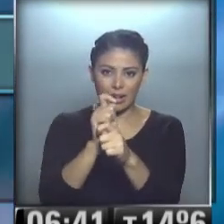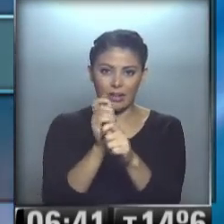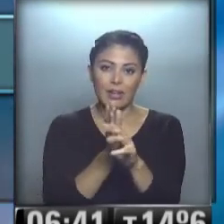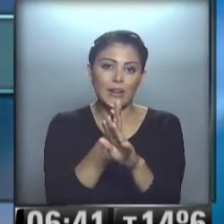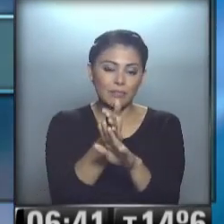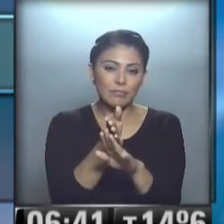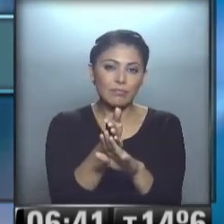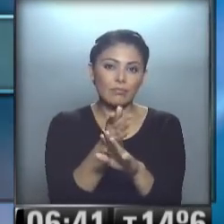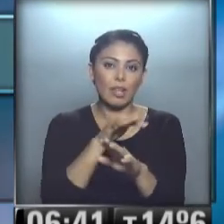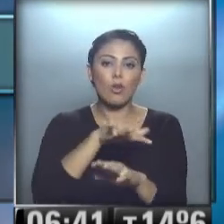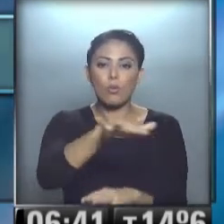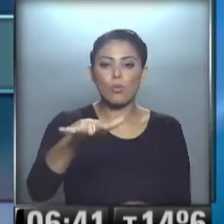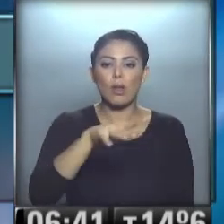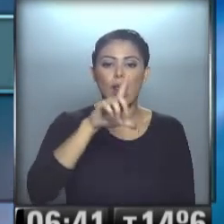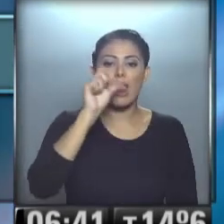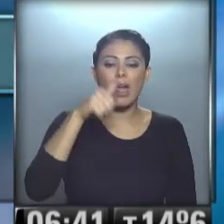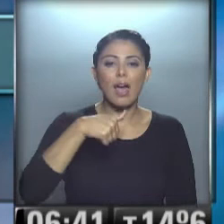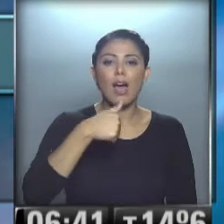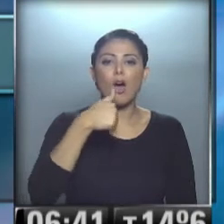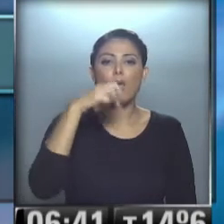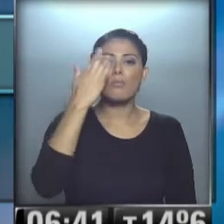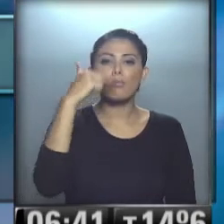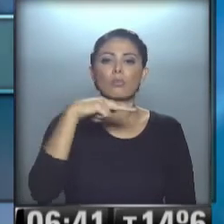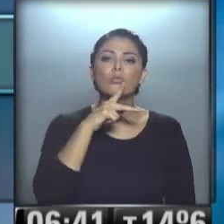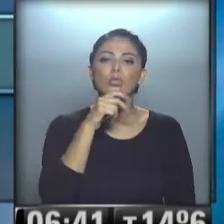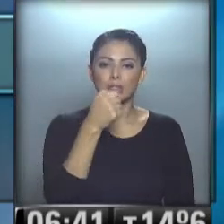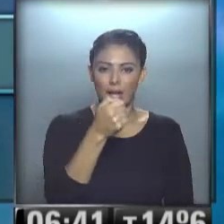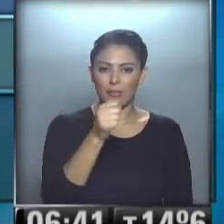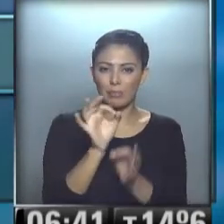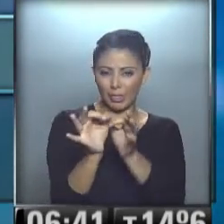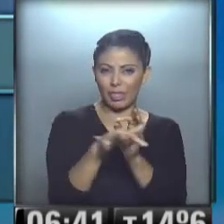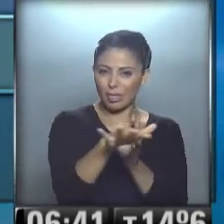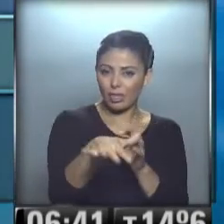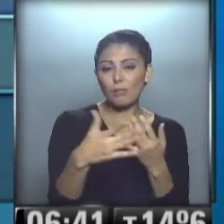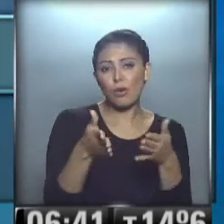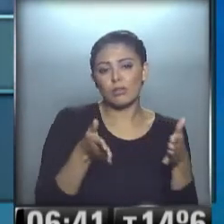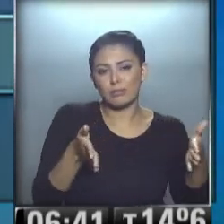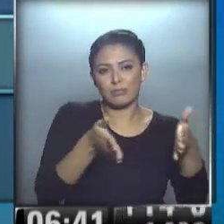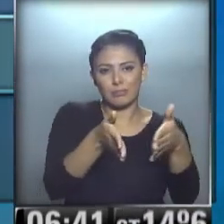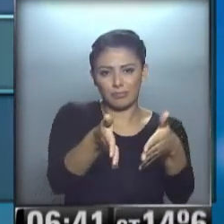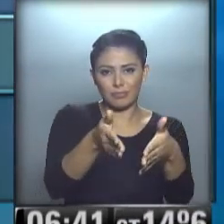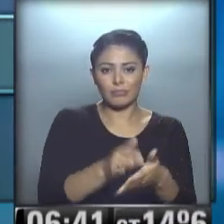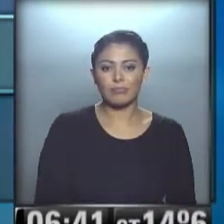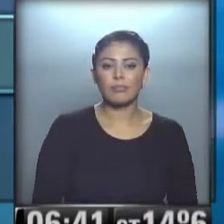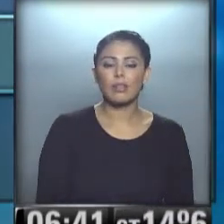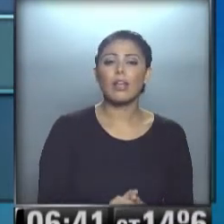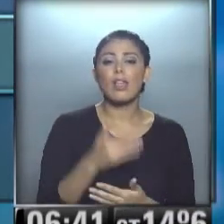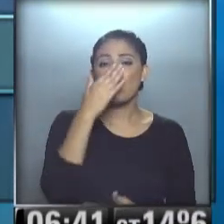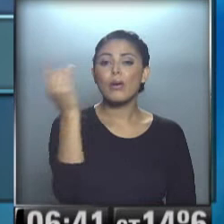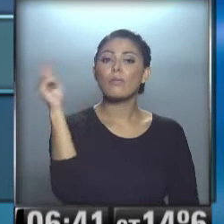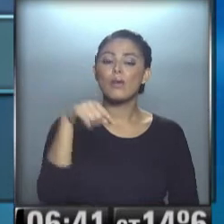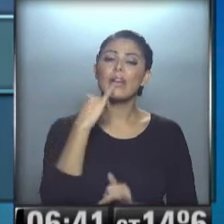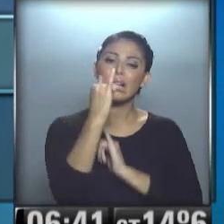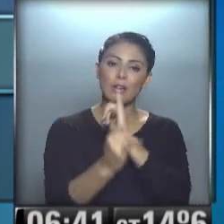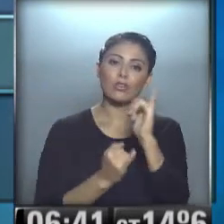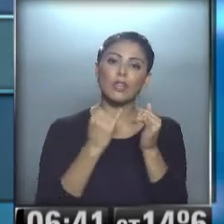...a la localidad de La Punta... ...en ese lugar entonces... ...con obras... ...que reducen la circulación... ...de regreso a la ciudad... ...repasamos los